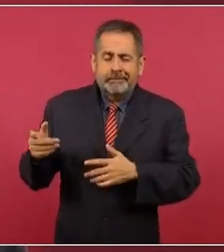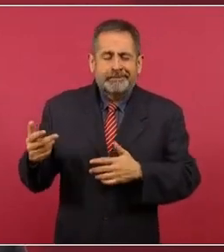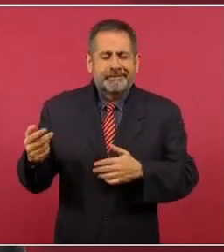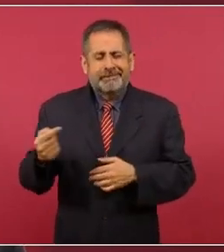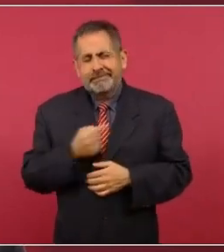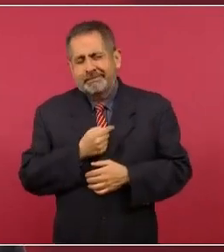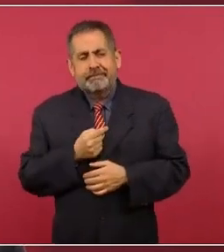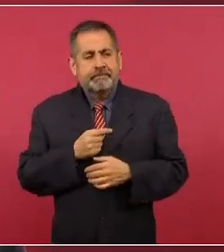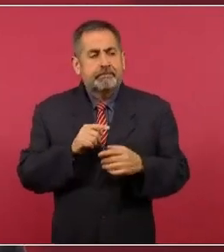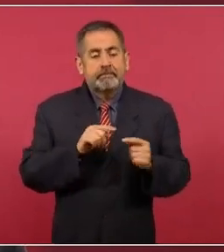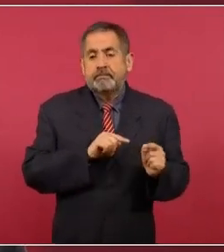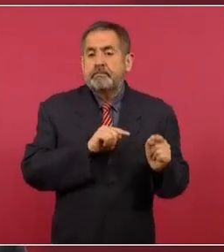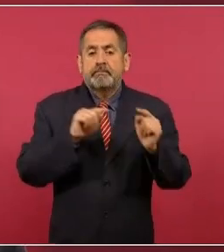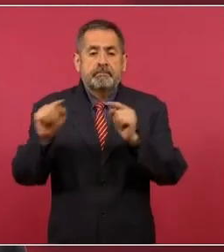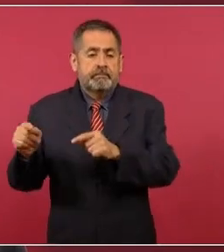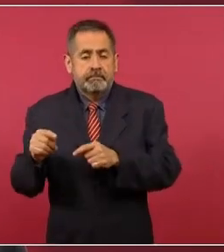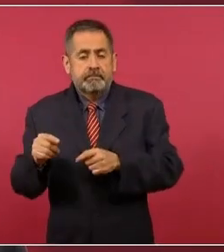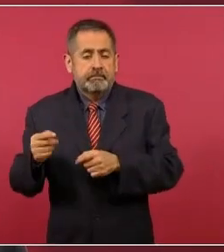y falleció.